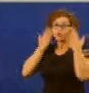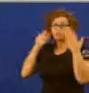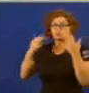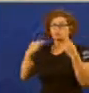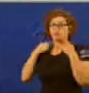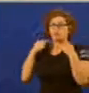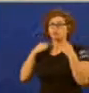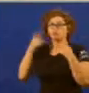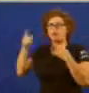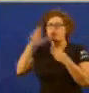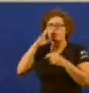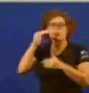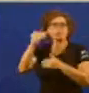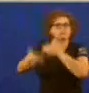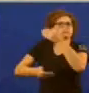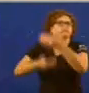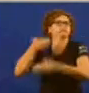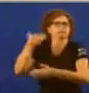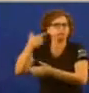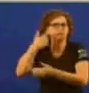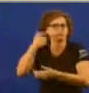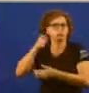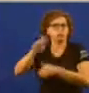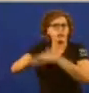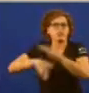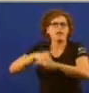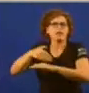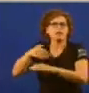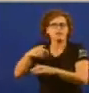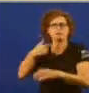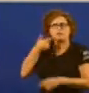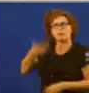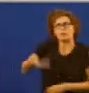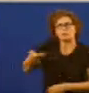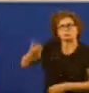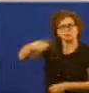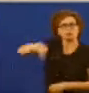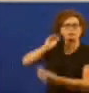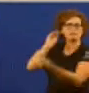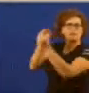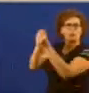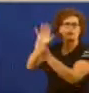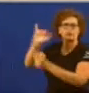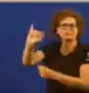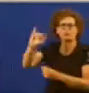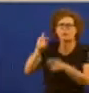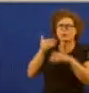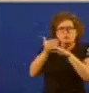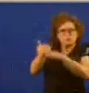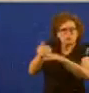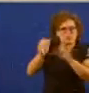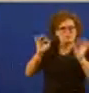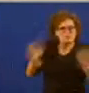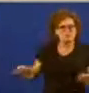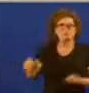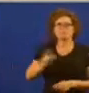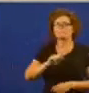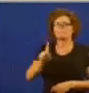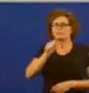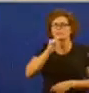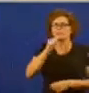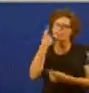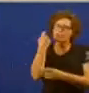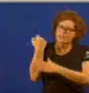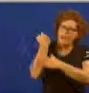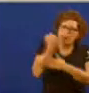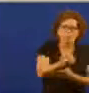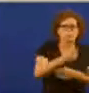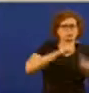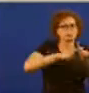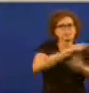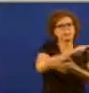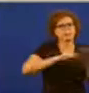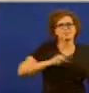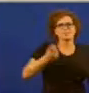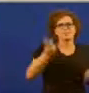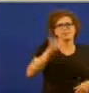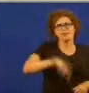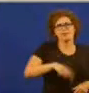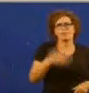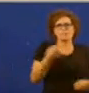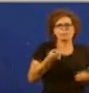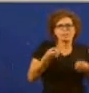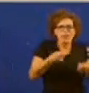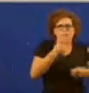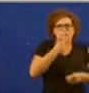democrática todas e todos podemos ver esas imaxes esos vídeos da vergonha que percorreron todo o mundo